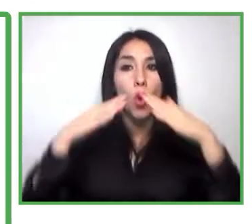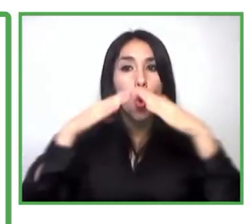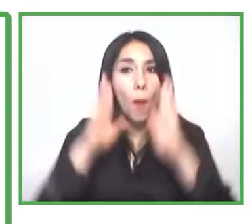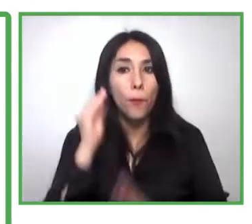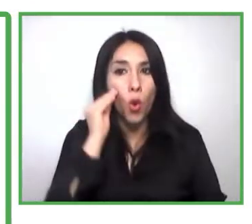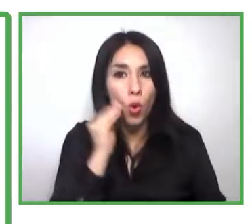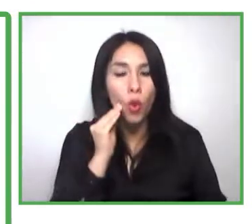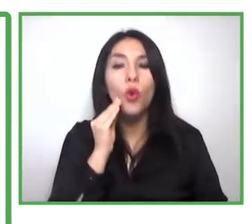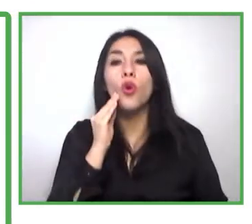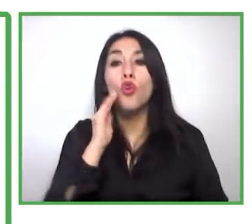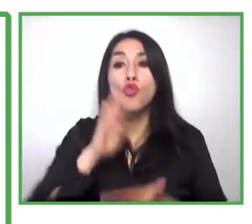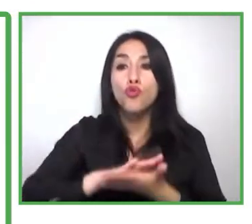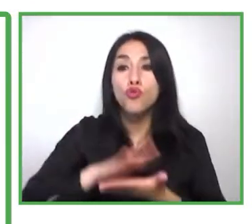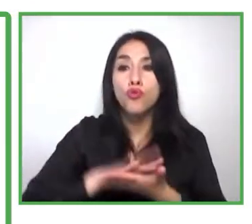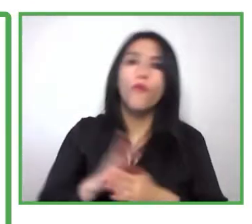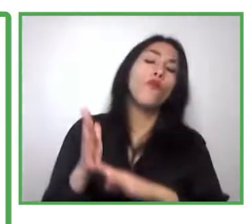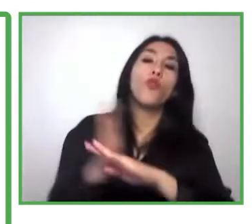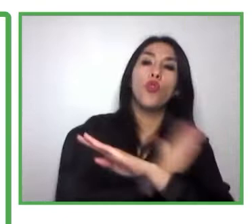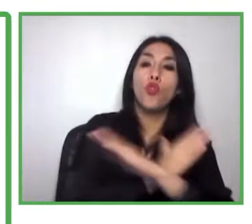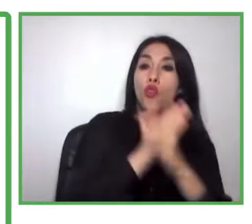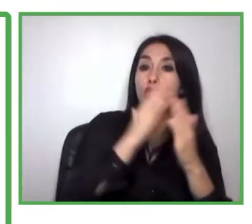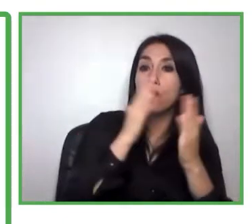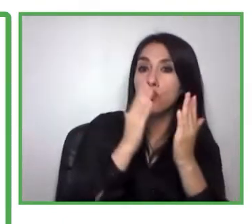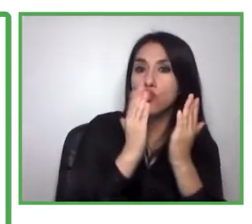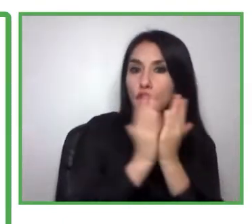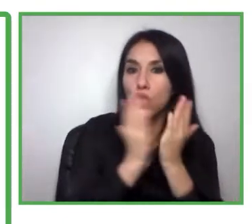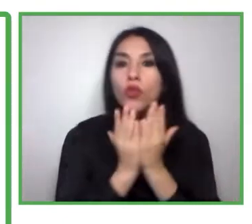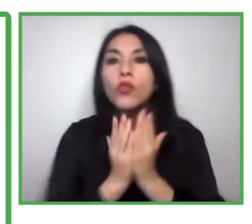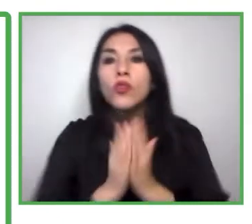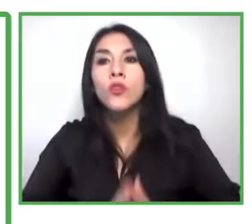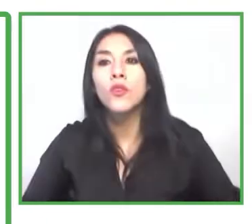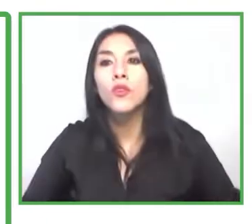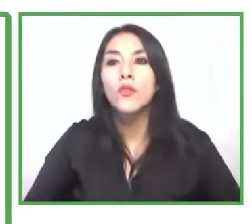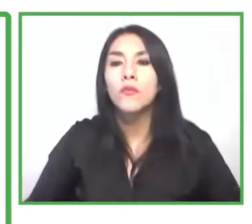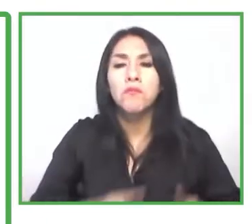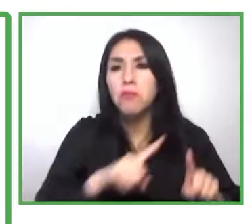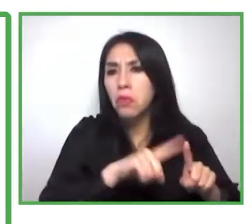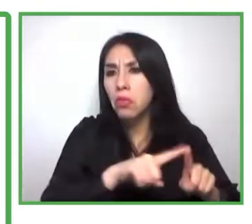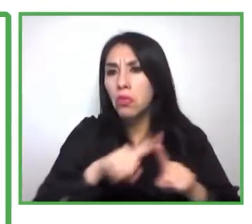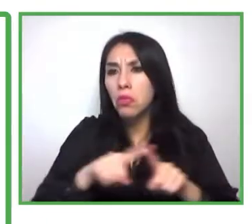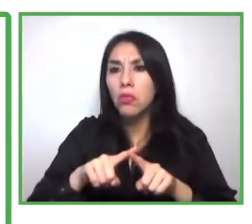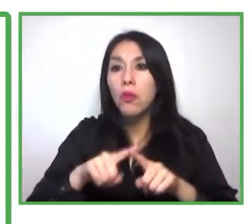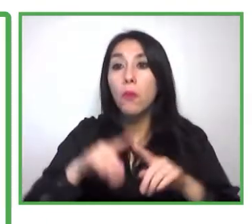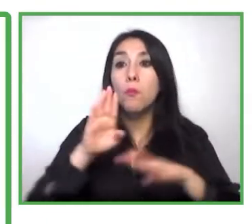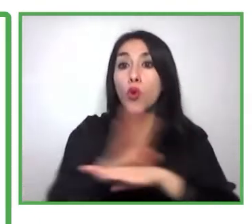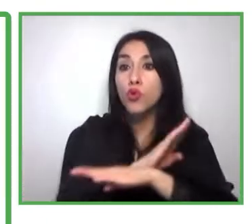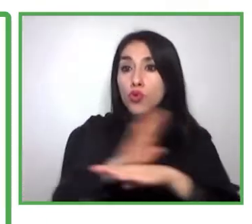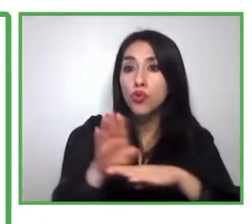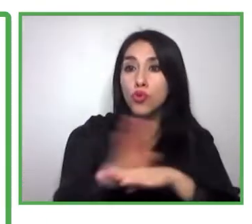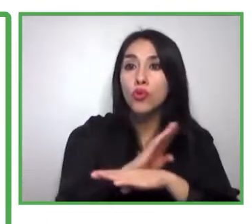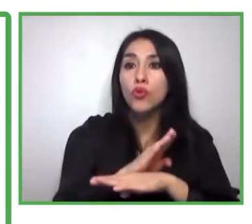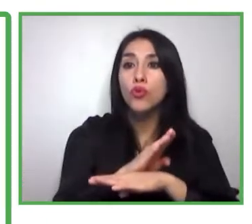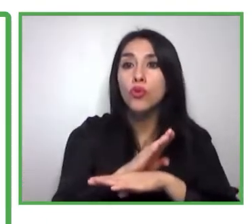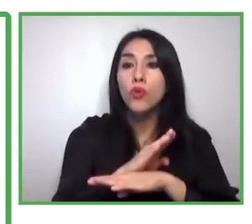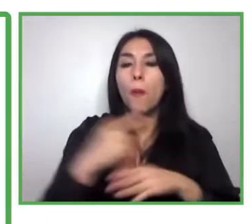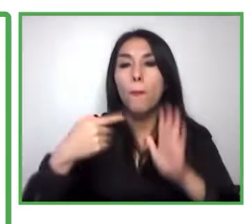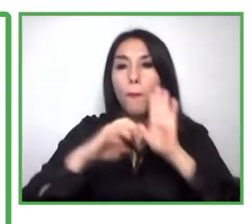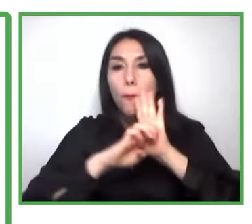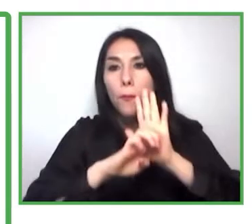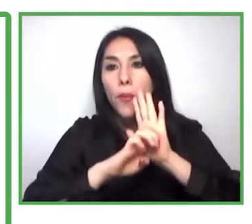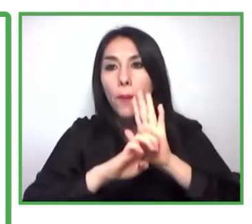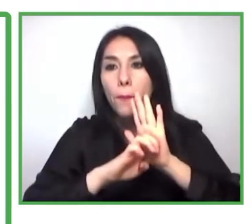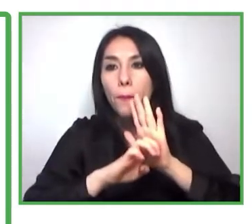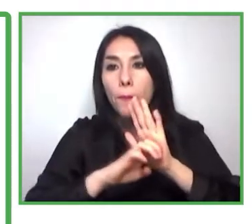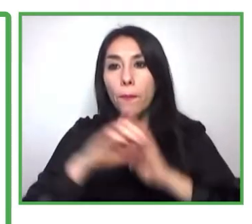intermediadores laborales. Acá está, al menos en Chile, la figura de las famosas OMIL, de la oficina Mediadoras de Intermediación